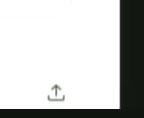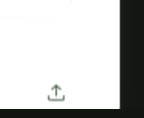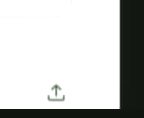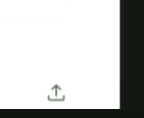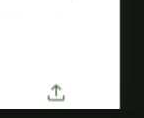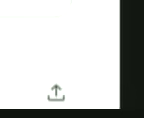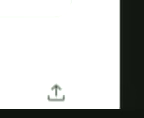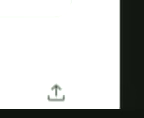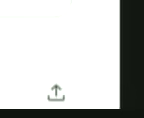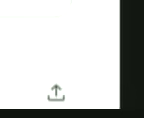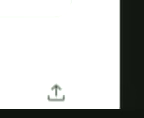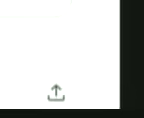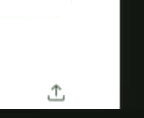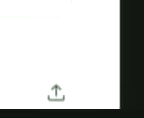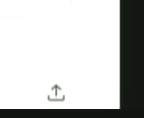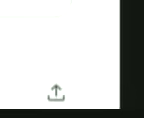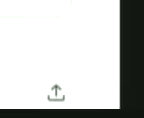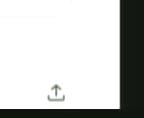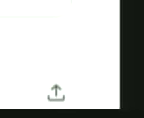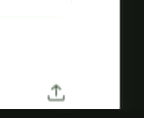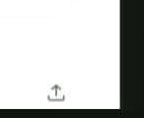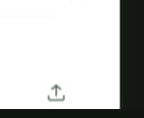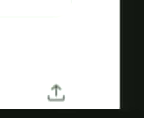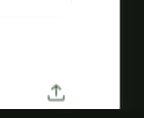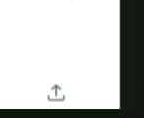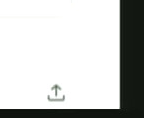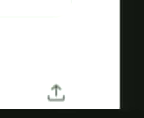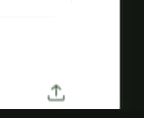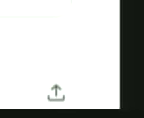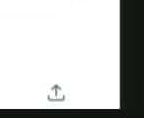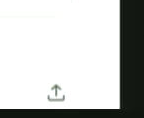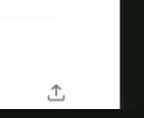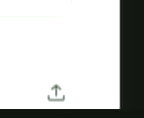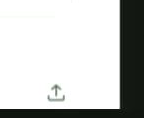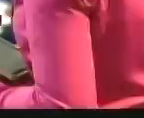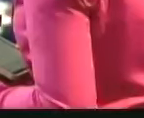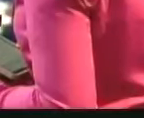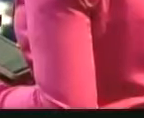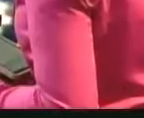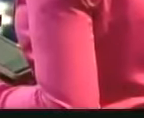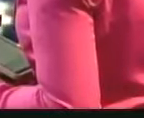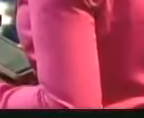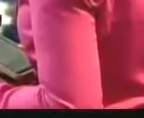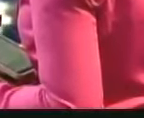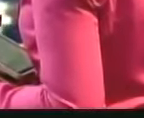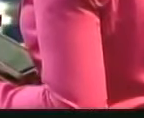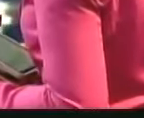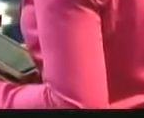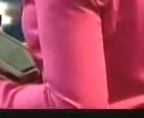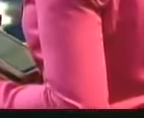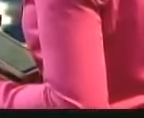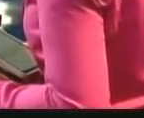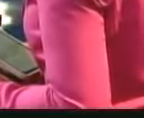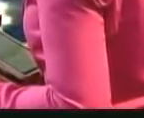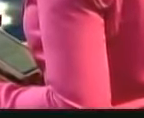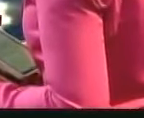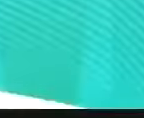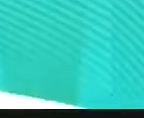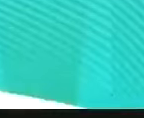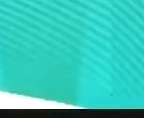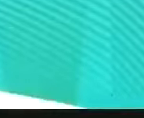octubre de 2023 en Bridgetown, Barbados. Correcto, ustedes saben que yo he promovido todos estos diálogos